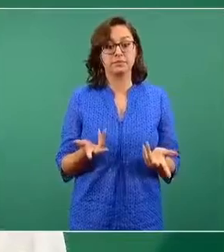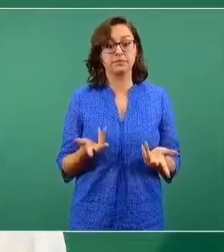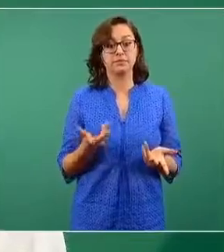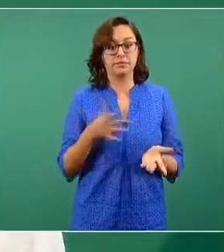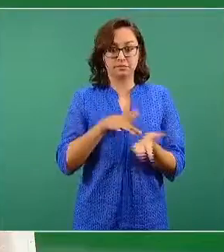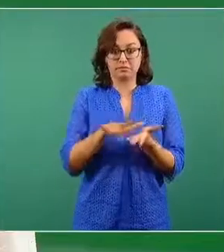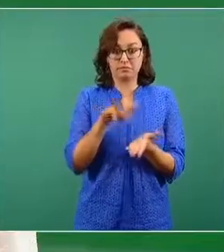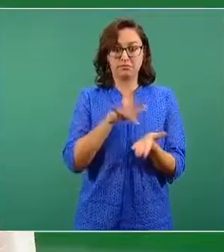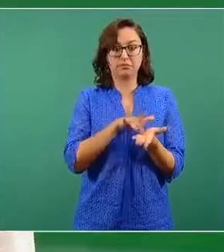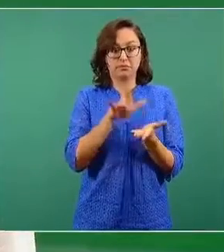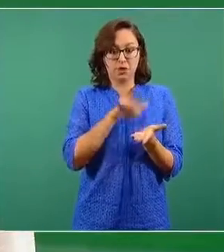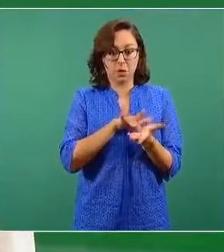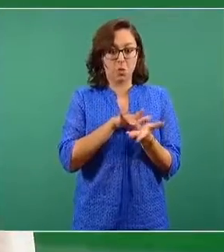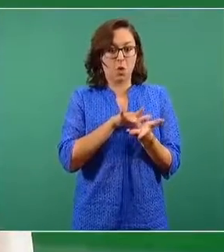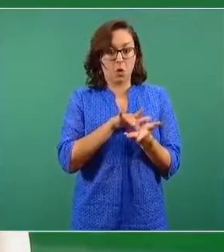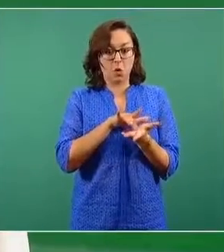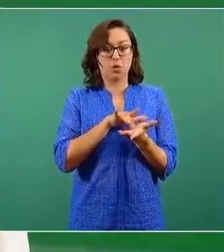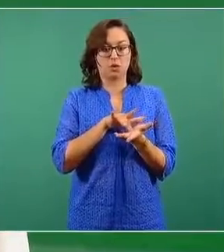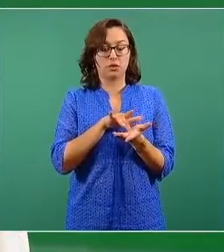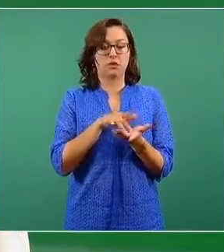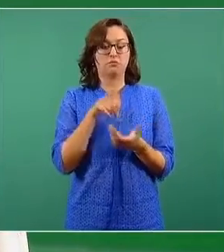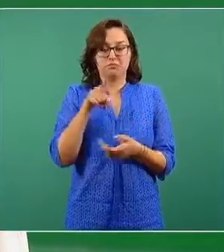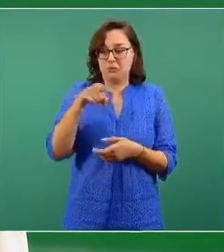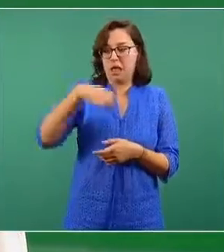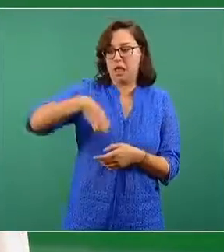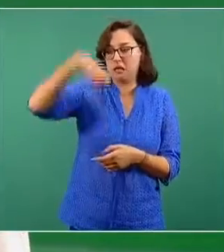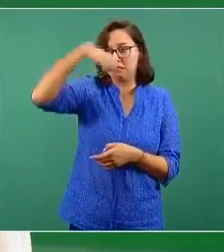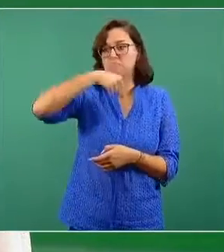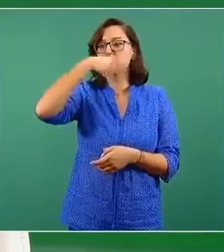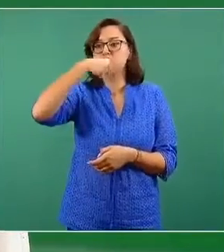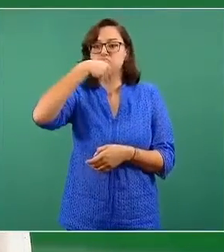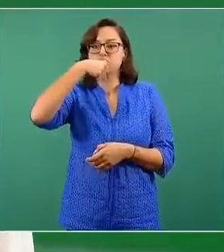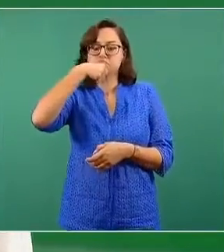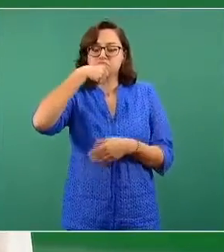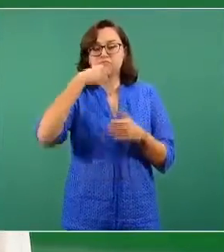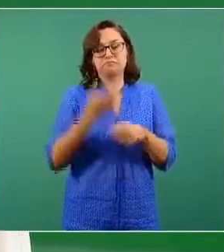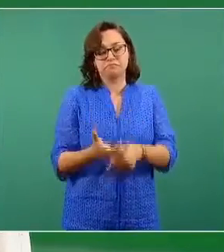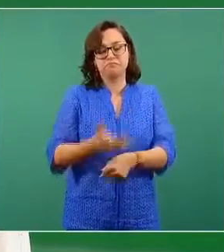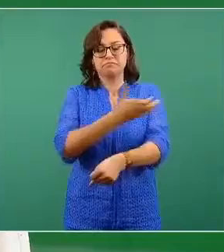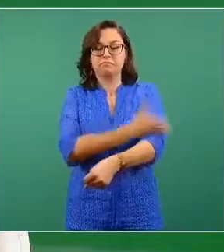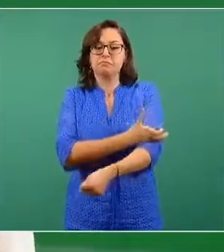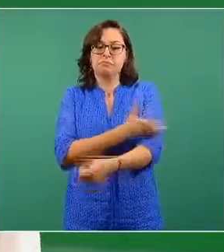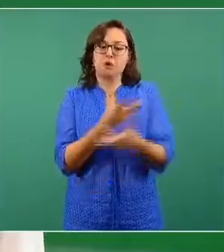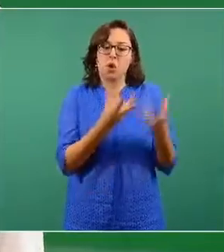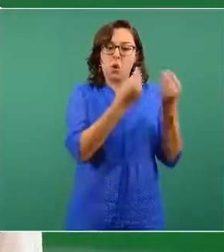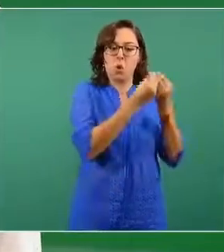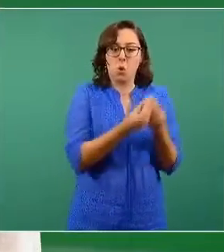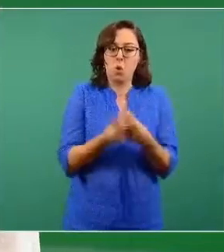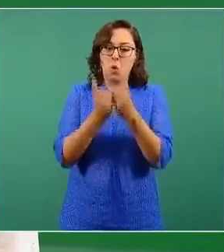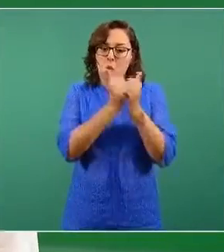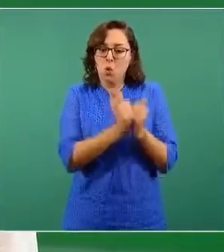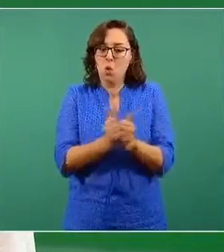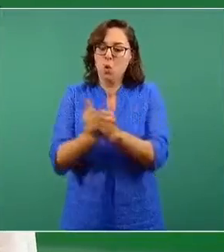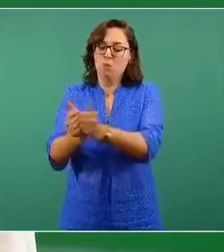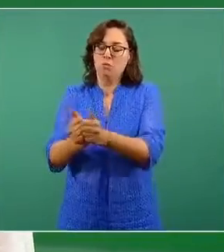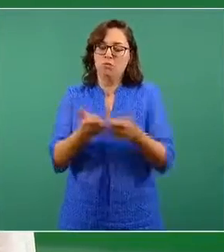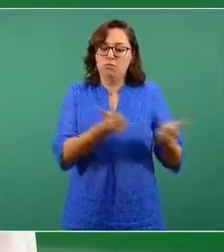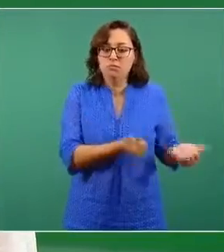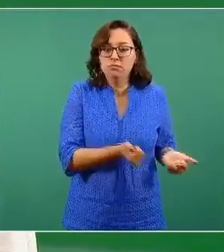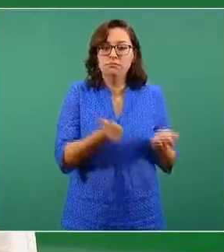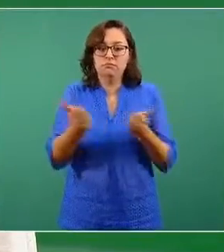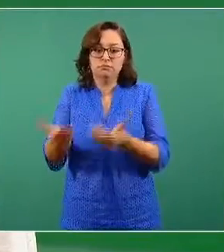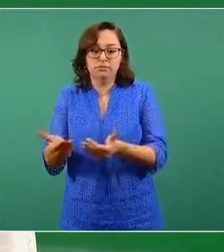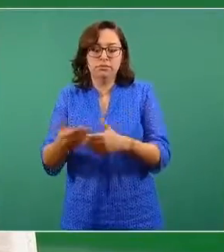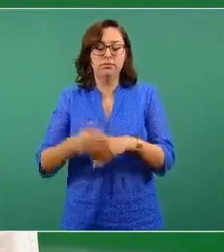apoyando, a que le ayude, asista, si es una persona que necesita asistencia por algún reto de movilidad